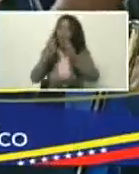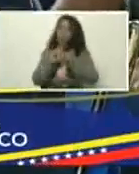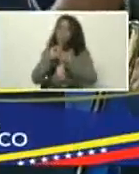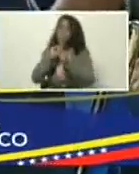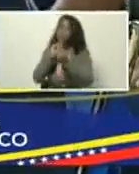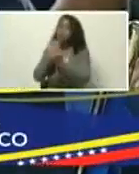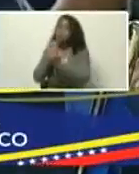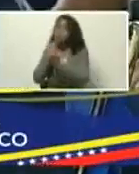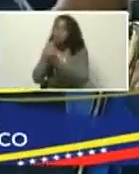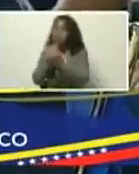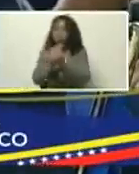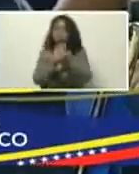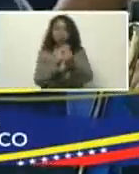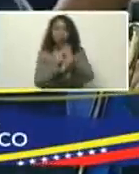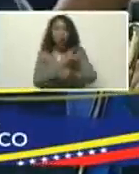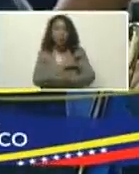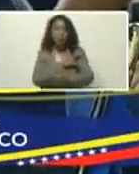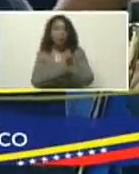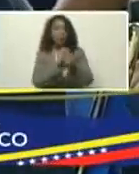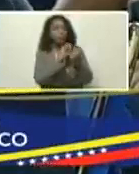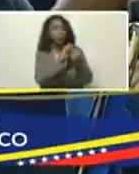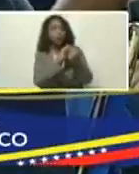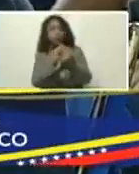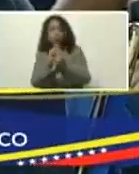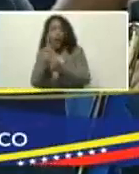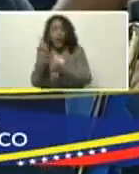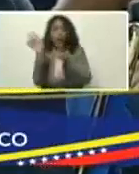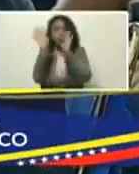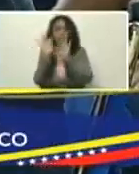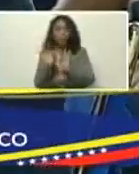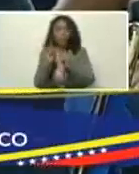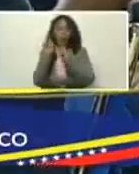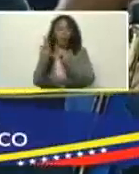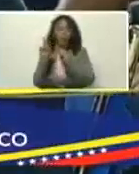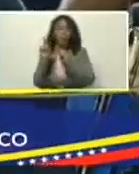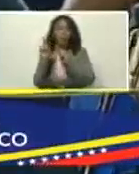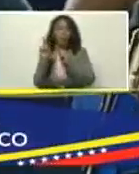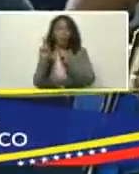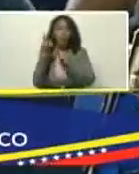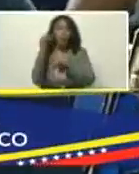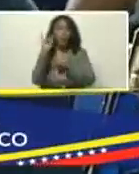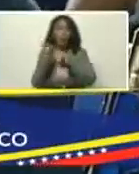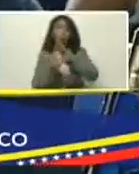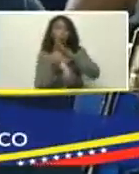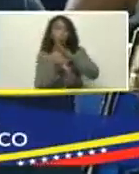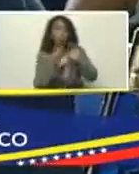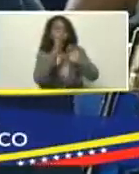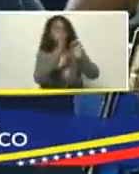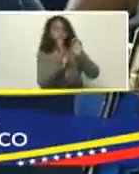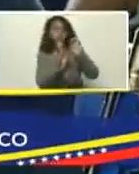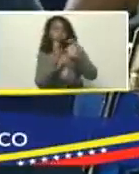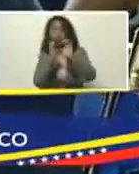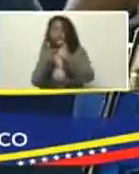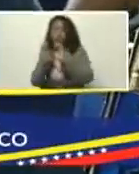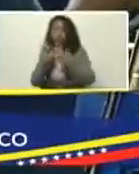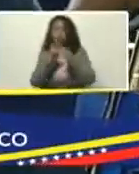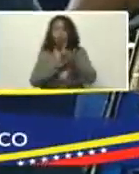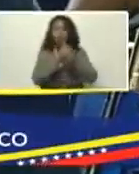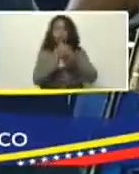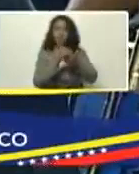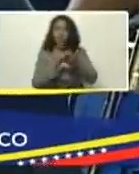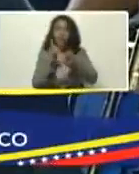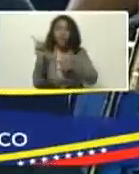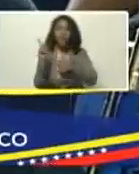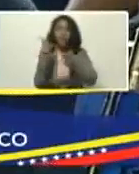academia, consulta a la universidad, y de esa forma, presidente, existe un instrumento, evaluación, y la documentación, que